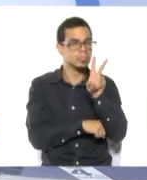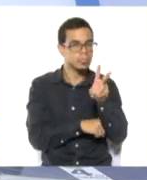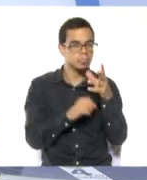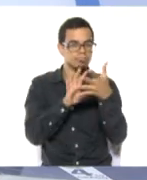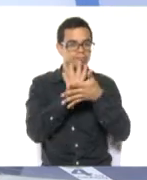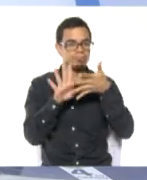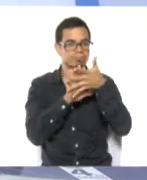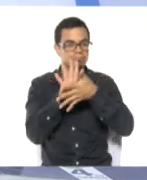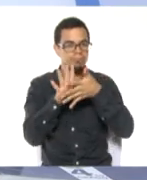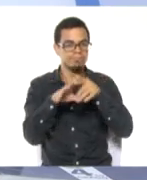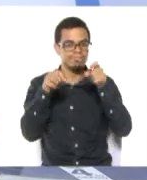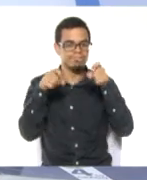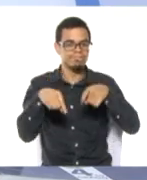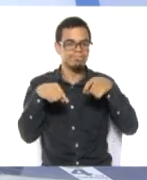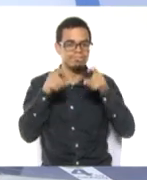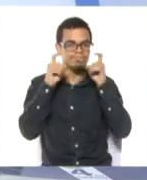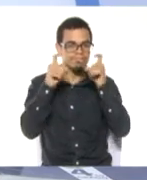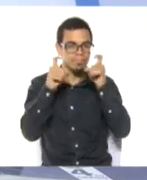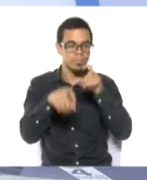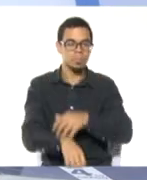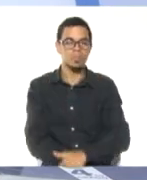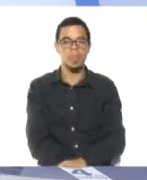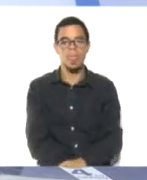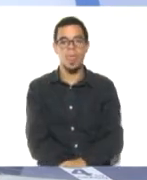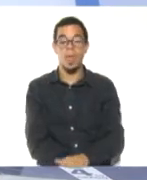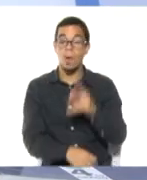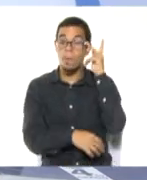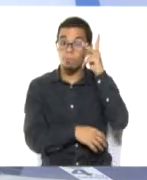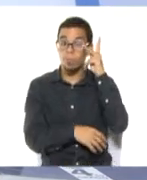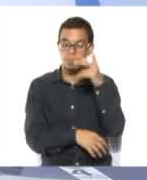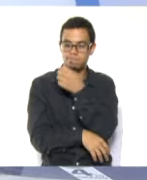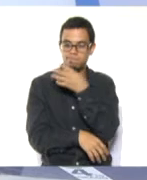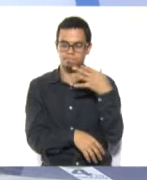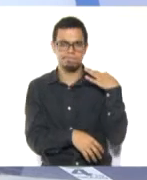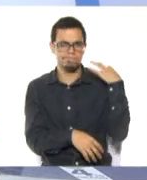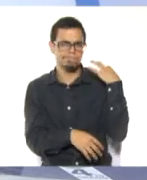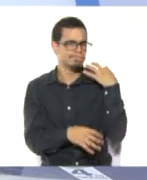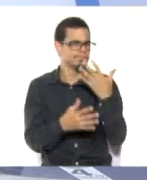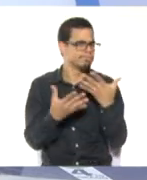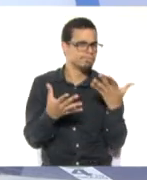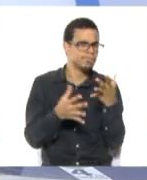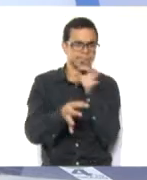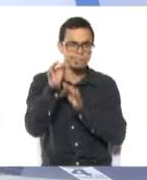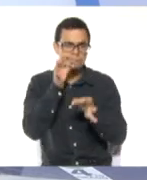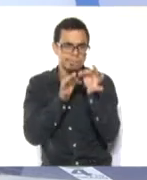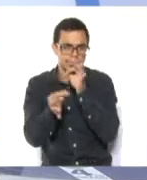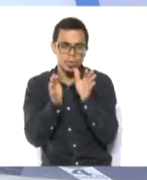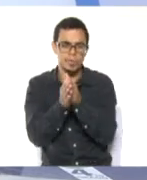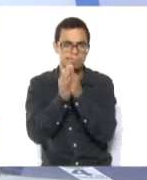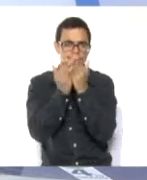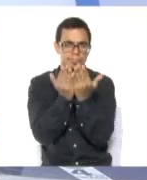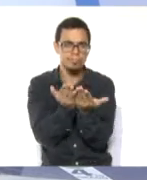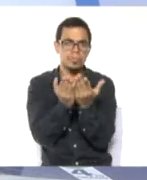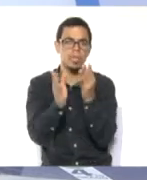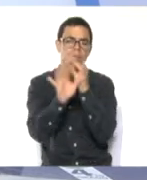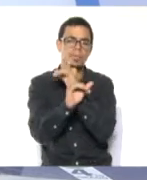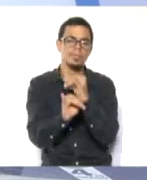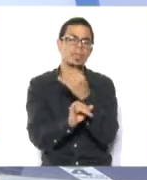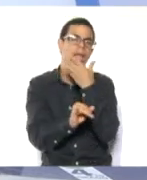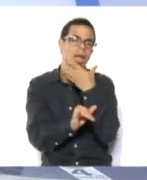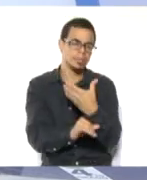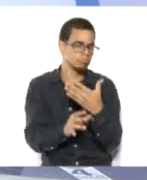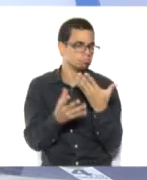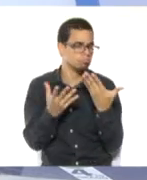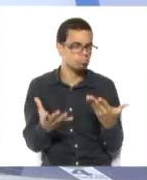día de hoy los docentes del nivel de educación primaria nos hablaron acerca de la elaboración de tarjetas navideñas. Una tradición muy bonita que